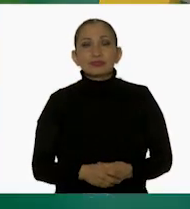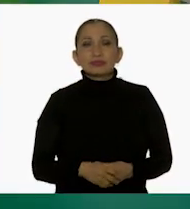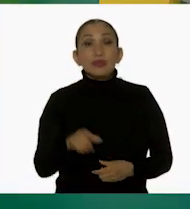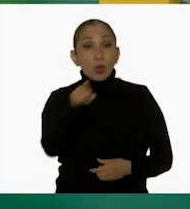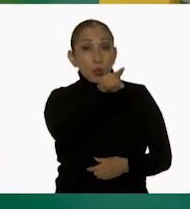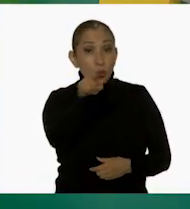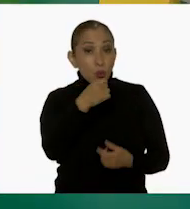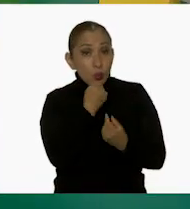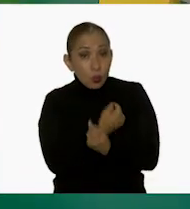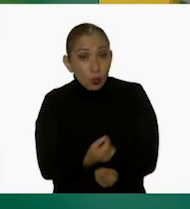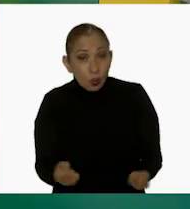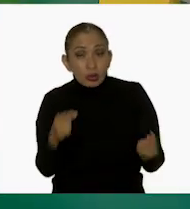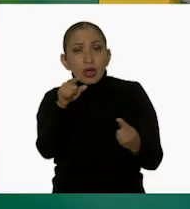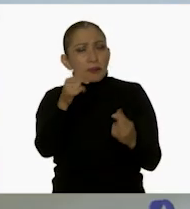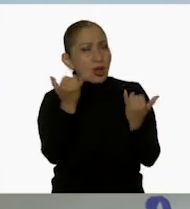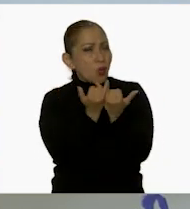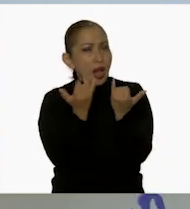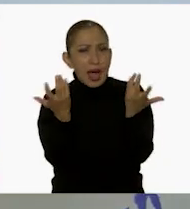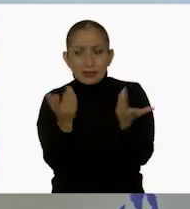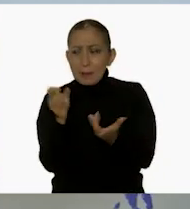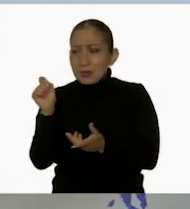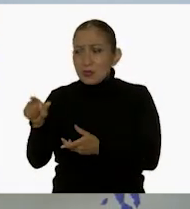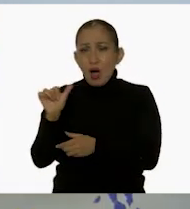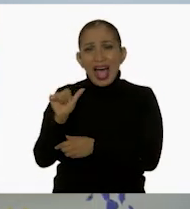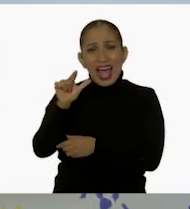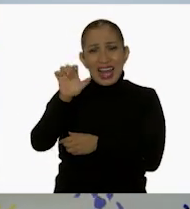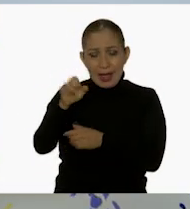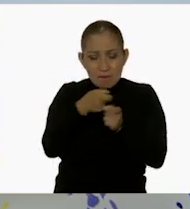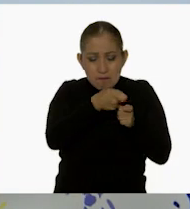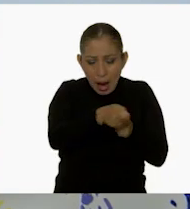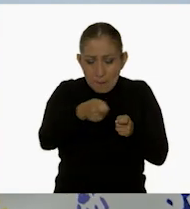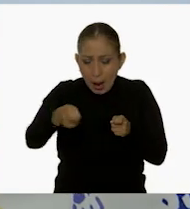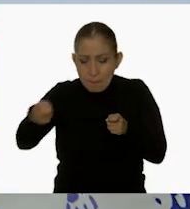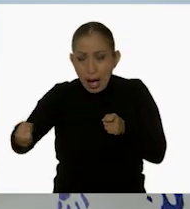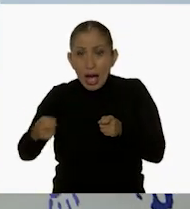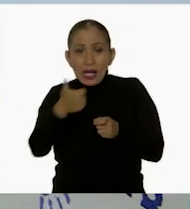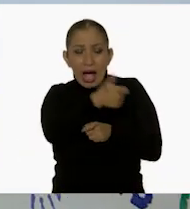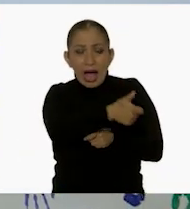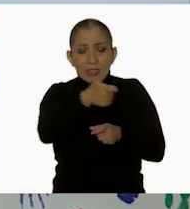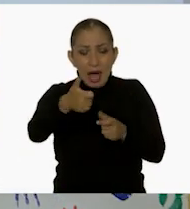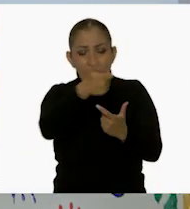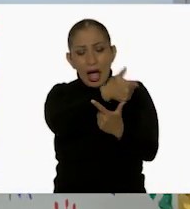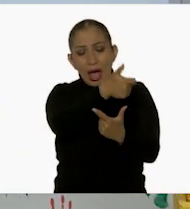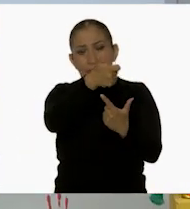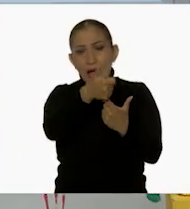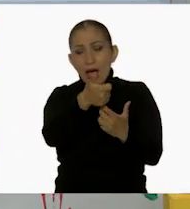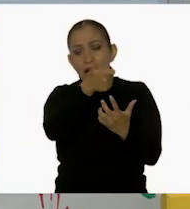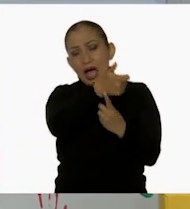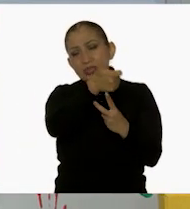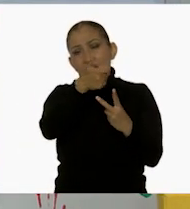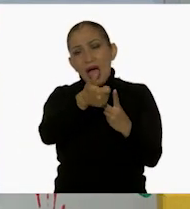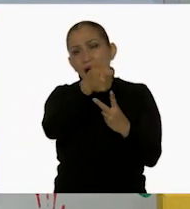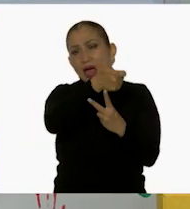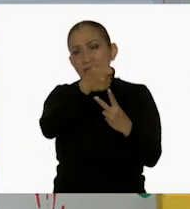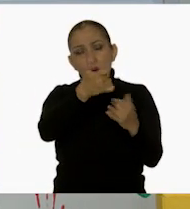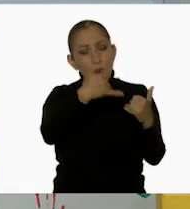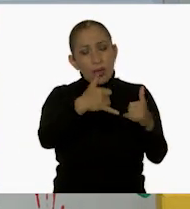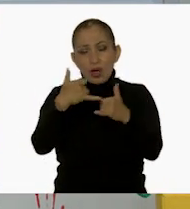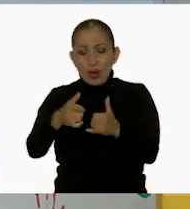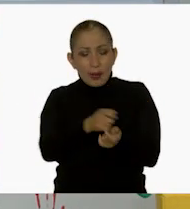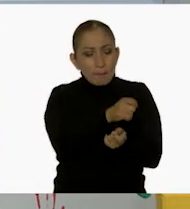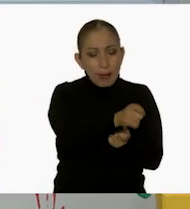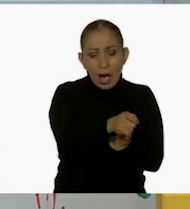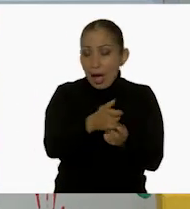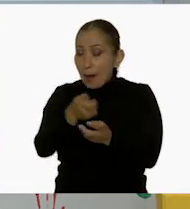Ustedes, niñas y niños, pueden hacer lo mismo que hizo Ale. Ir pagando cada objeto, cada juguete con nuestro